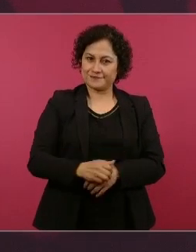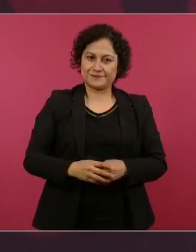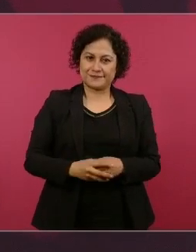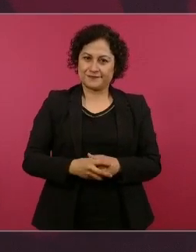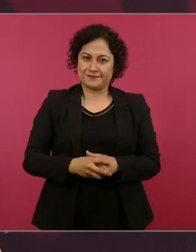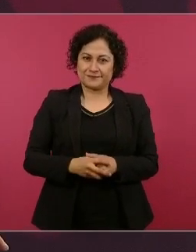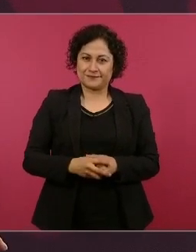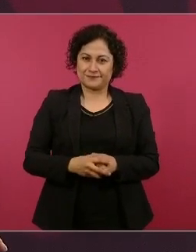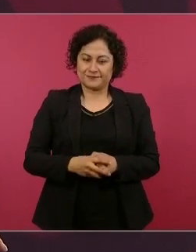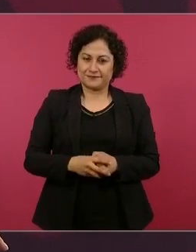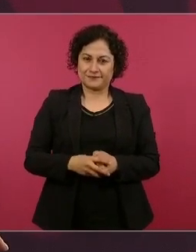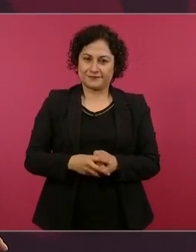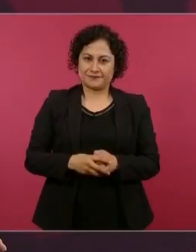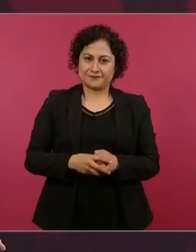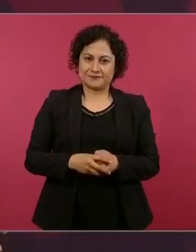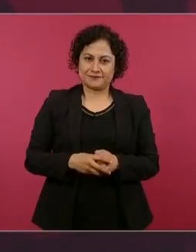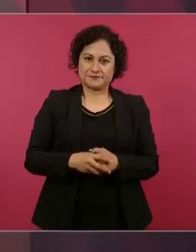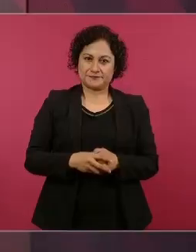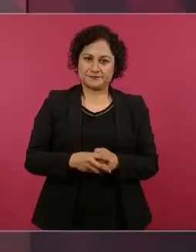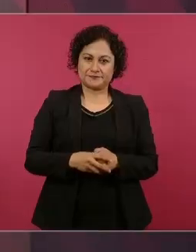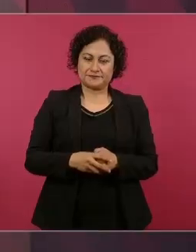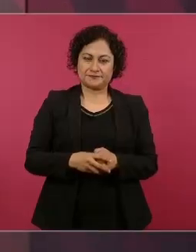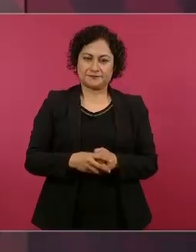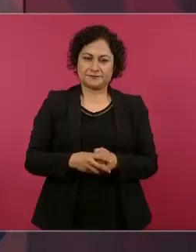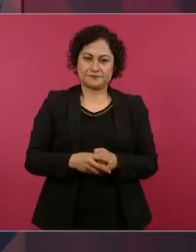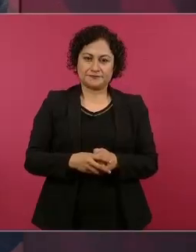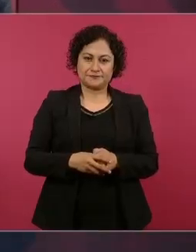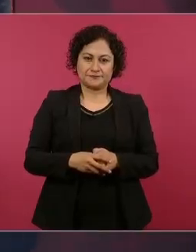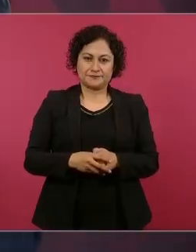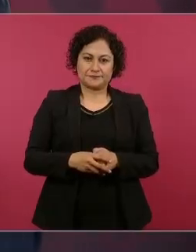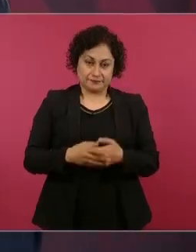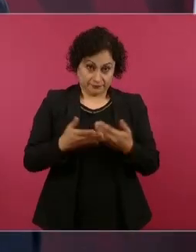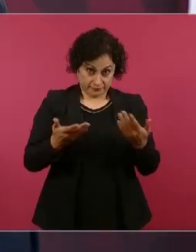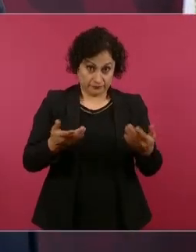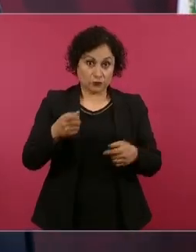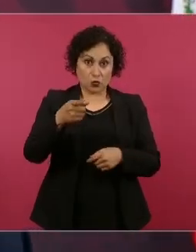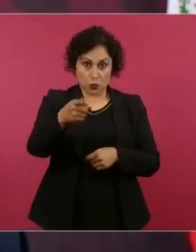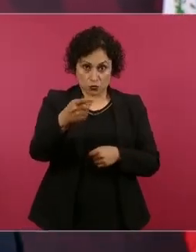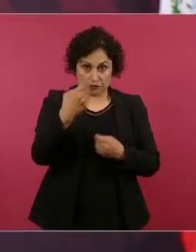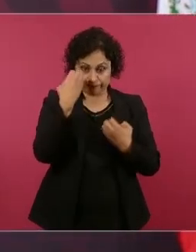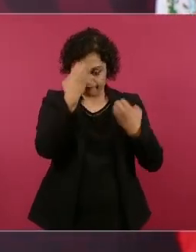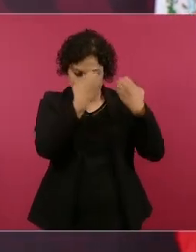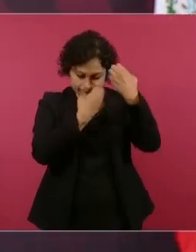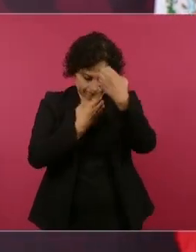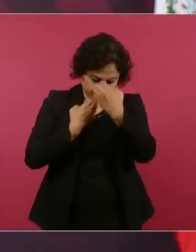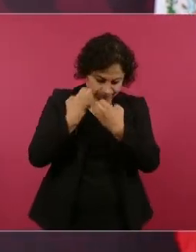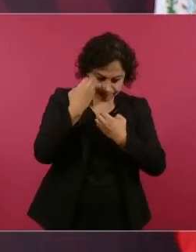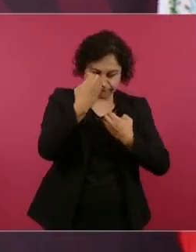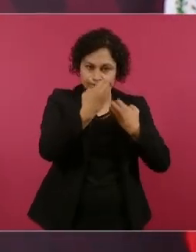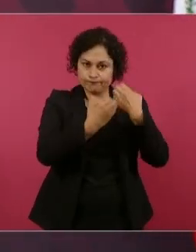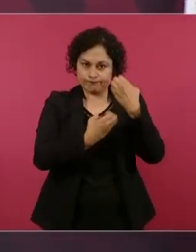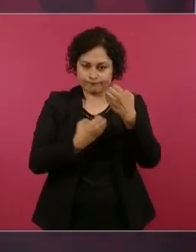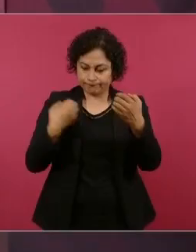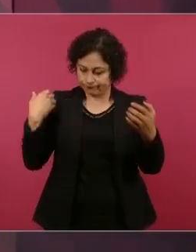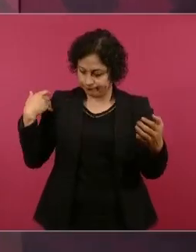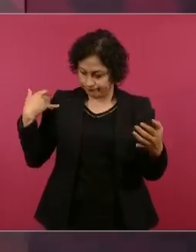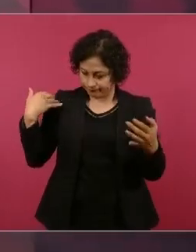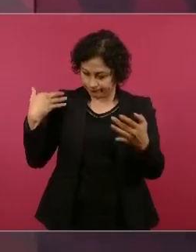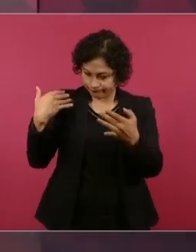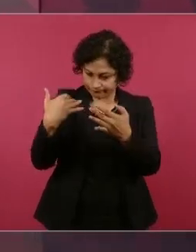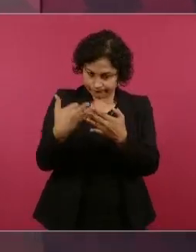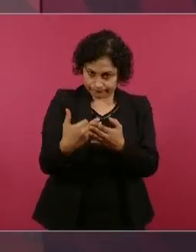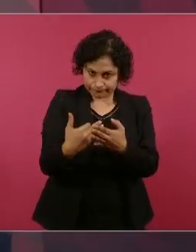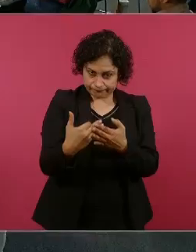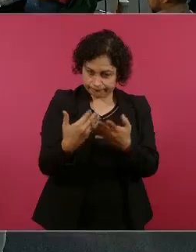Entonces, si hacemos las cuentas, ¿saben cuánto destinamos nosotros